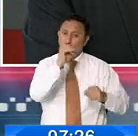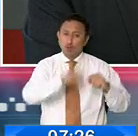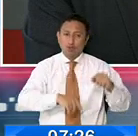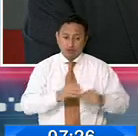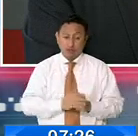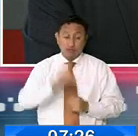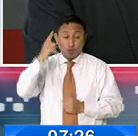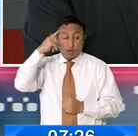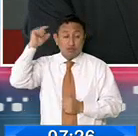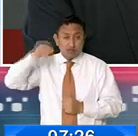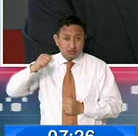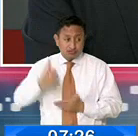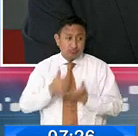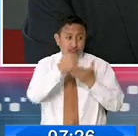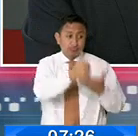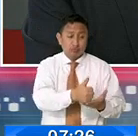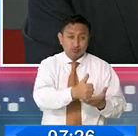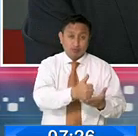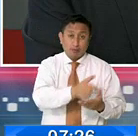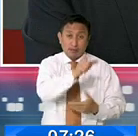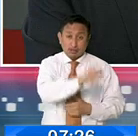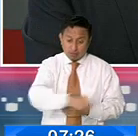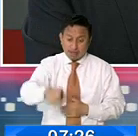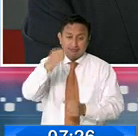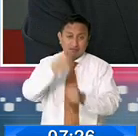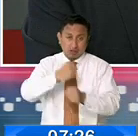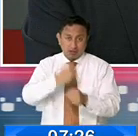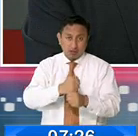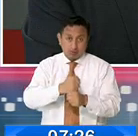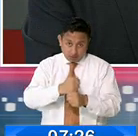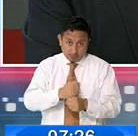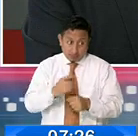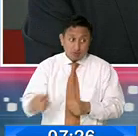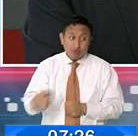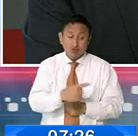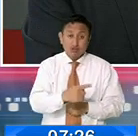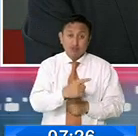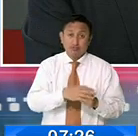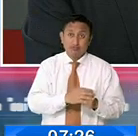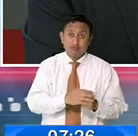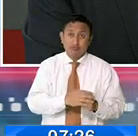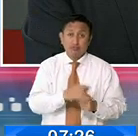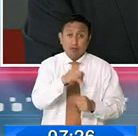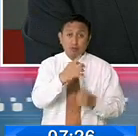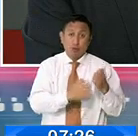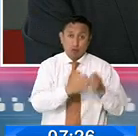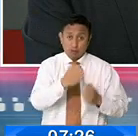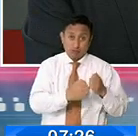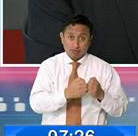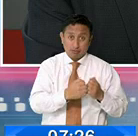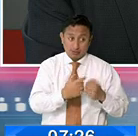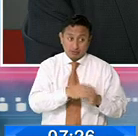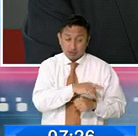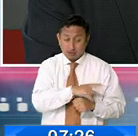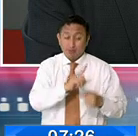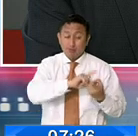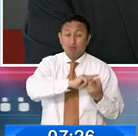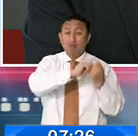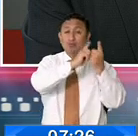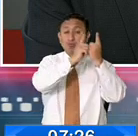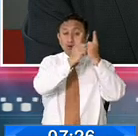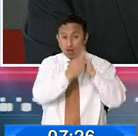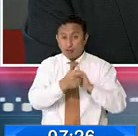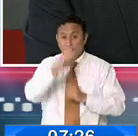contribuimos para poder palear y erradicar estructuralmente esta problemática a través de un cambio de patrones